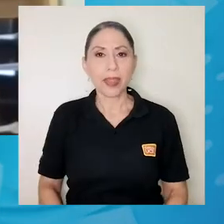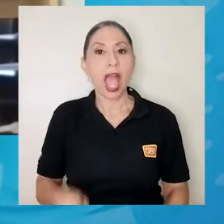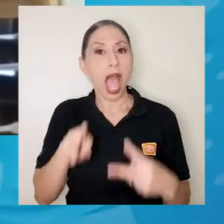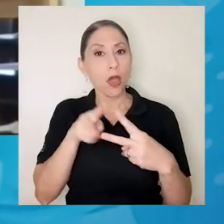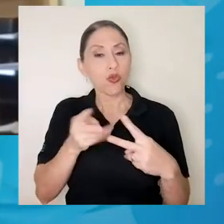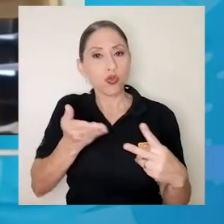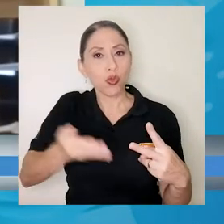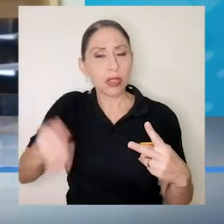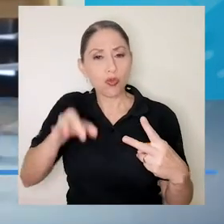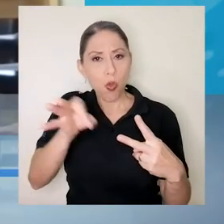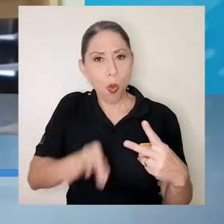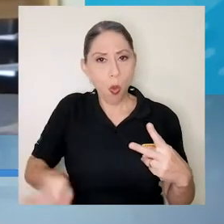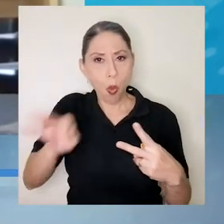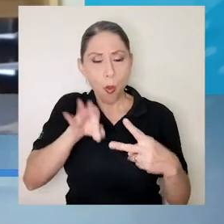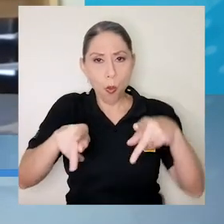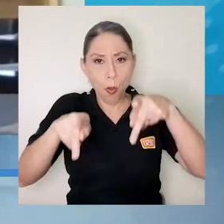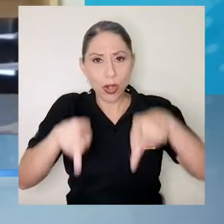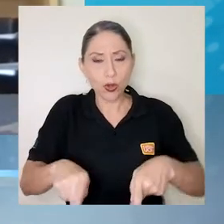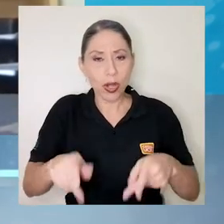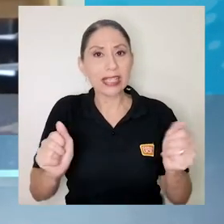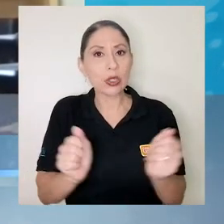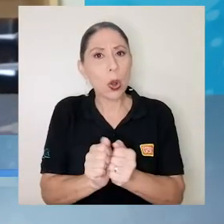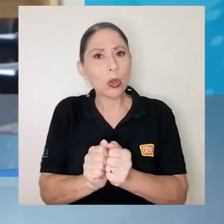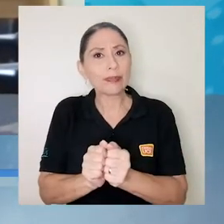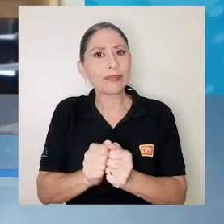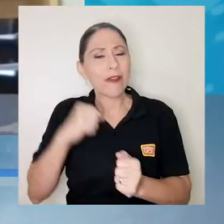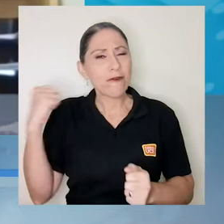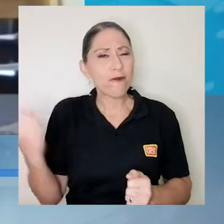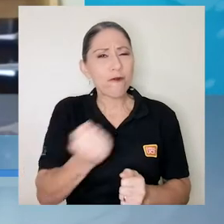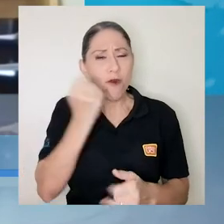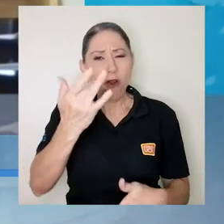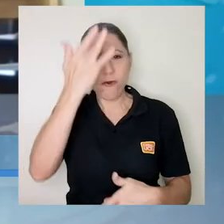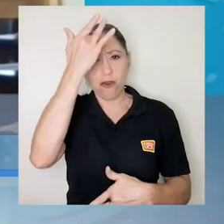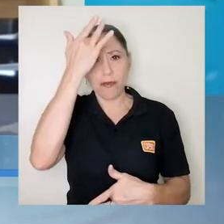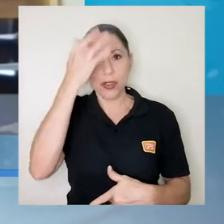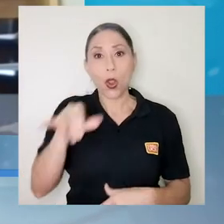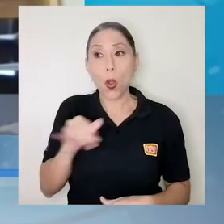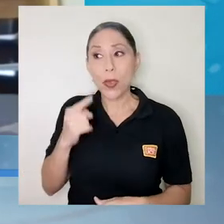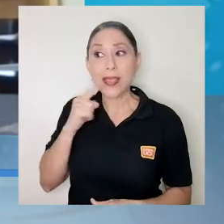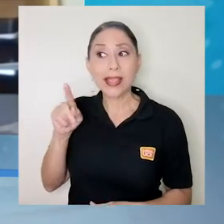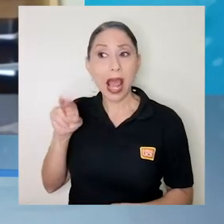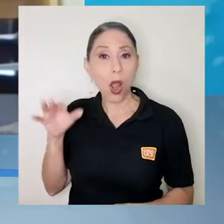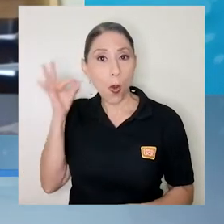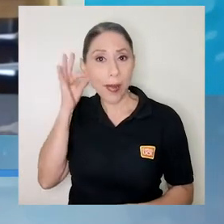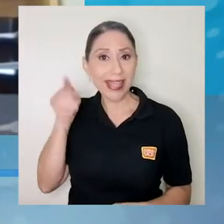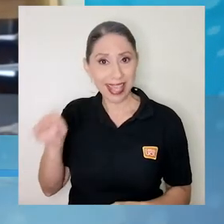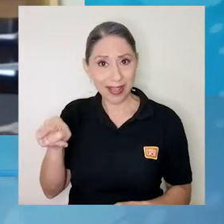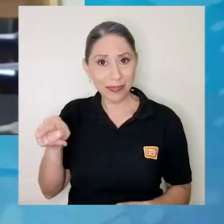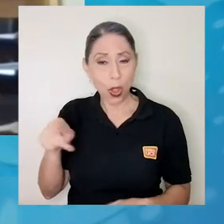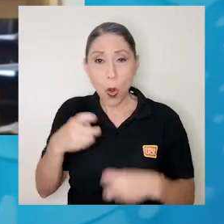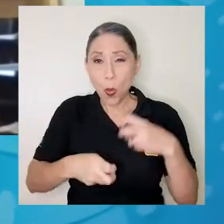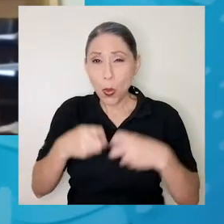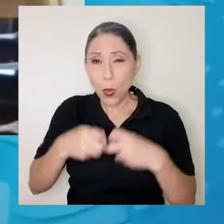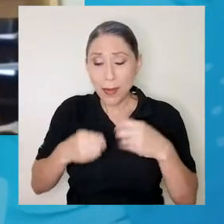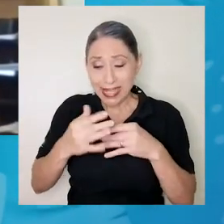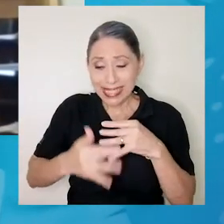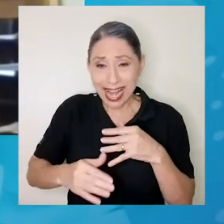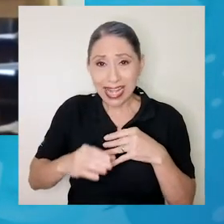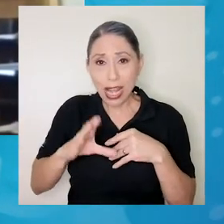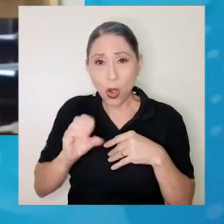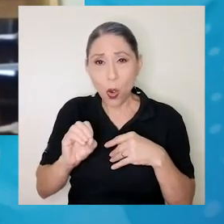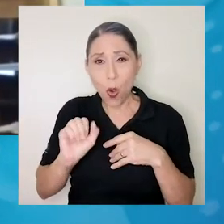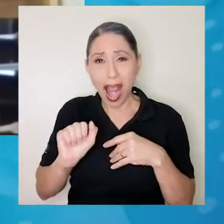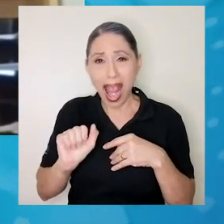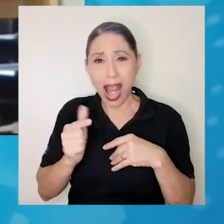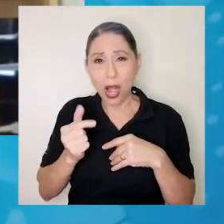dos factores que se ha visto que son muy importantes en las personas que presentan complicaciones. Estos son, como lo que mencionaba la compañera, ¿verdad? Que son un problema de